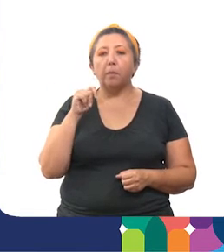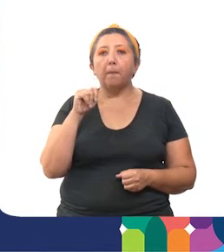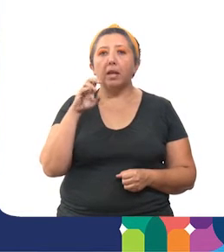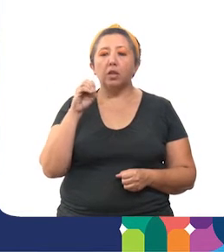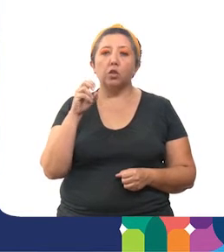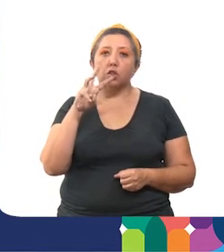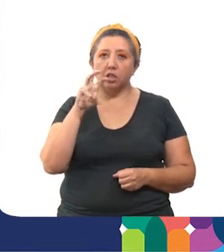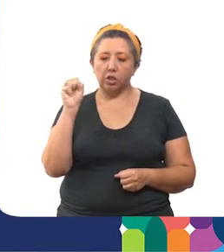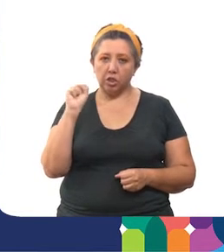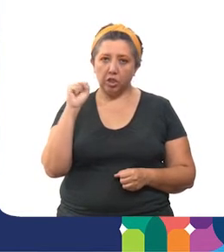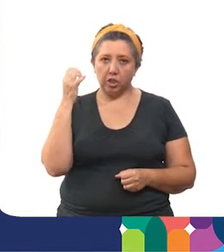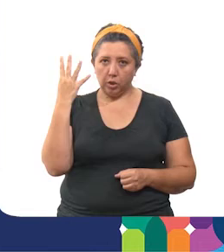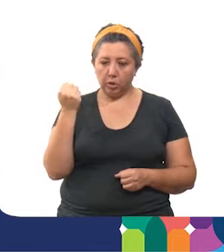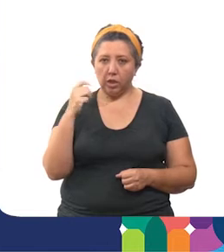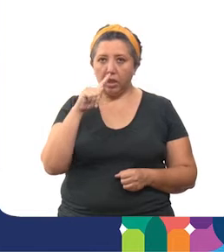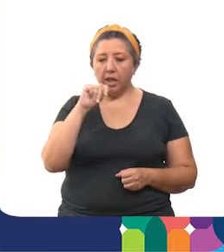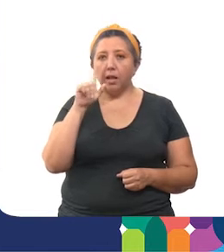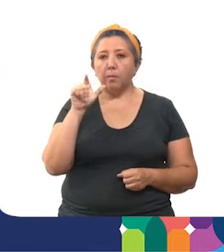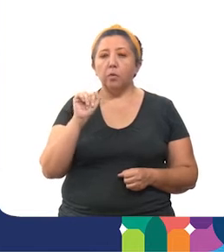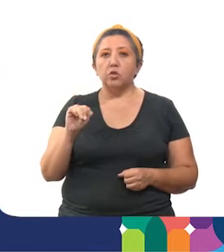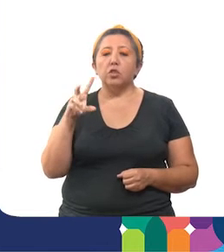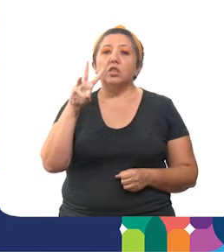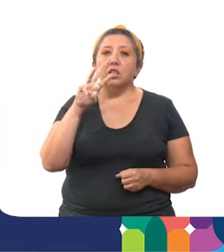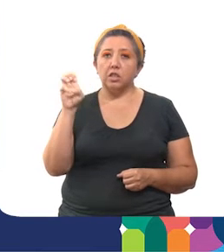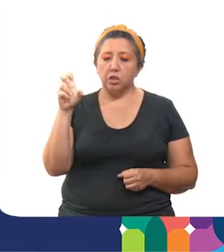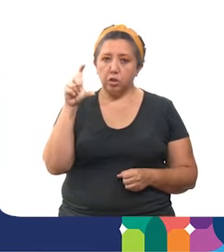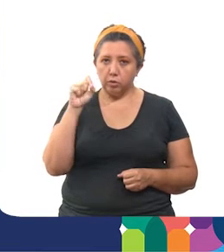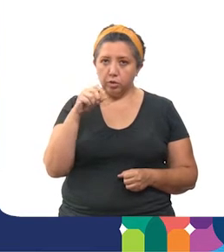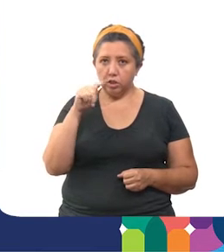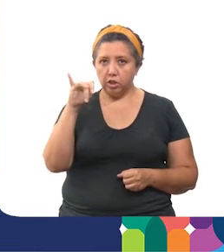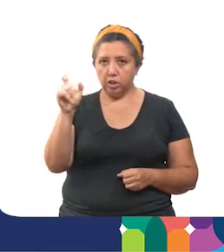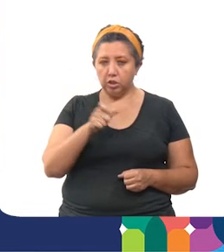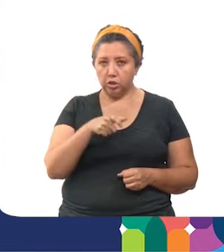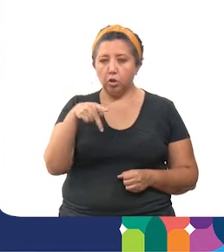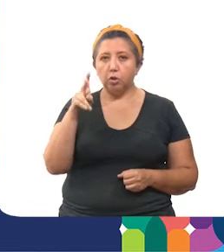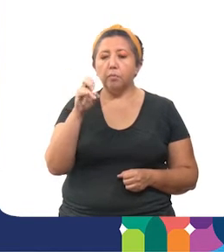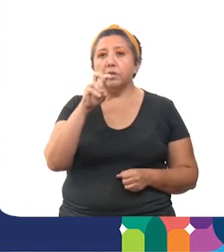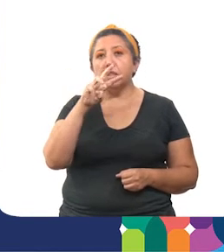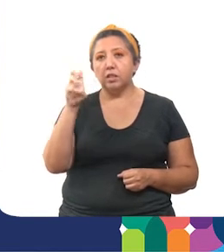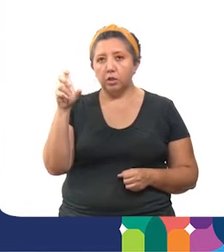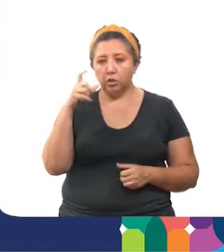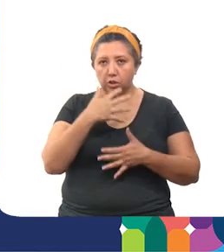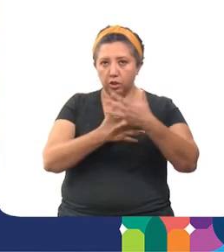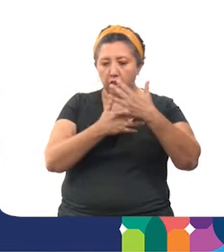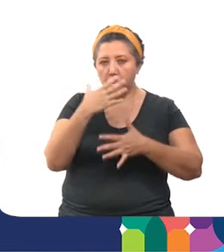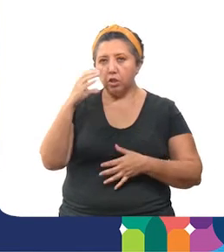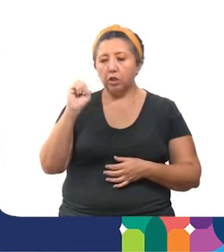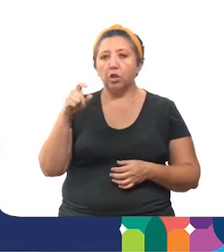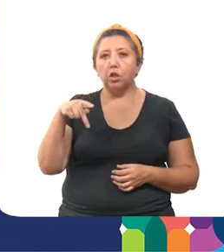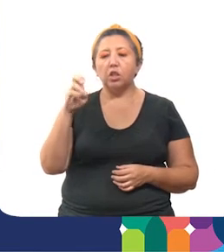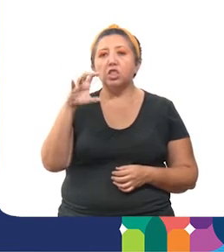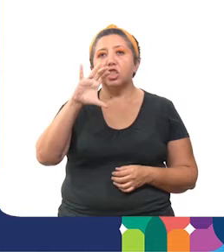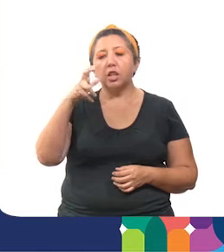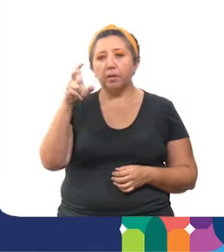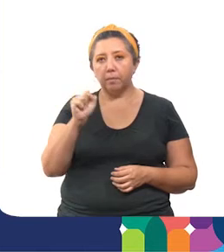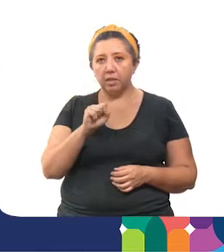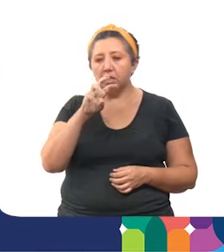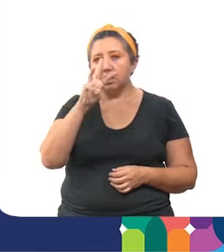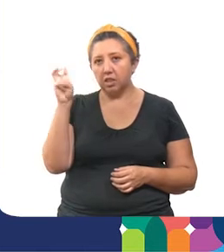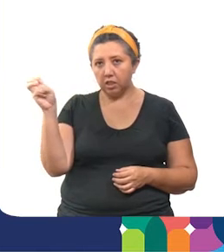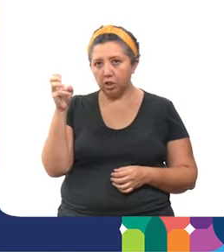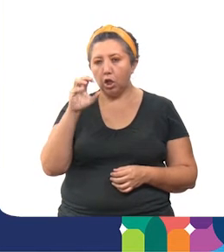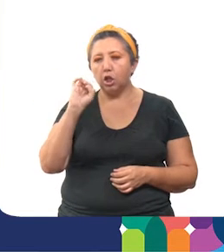Peto 369, Temozón 320, Tixcocop 315, Concal 310, Chemash